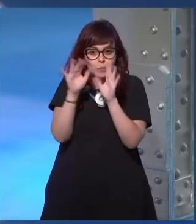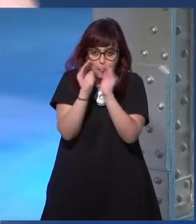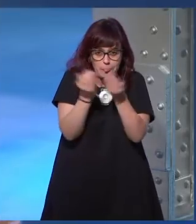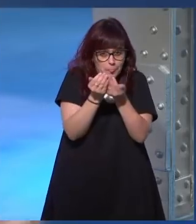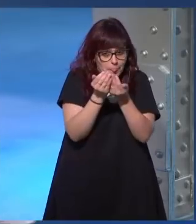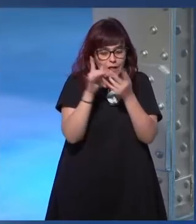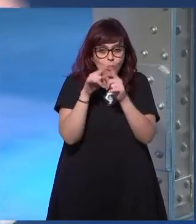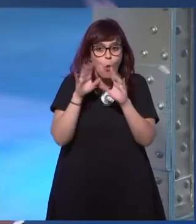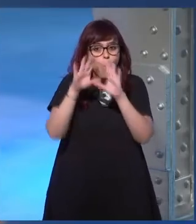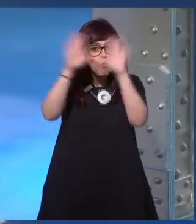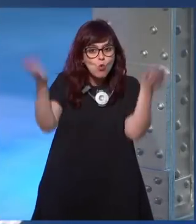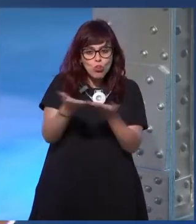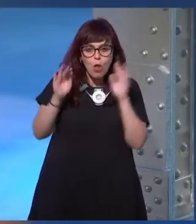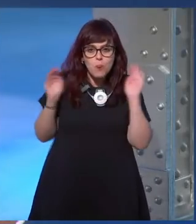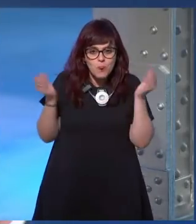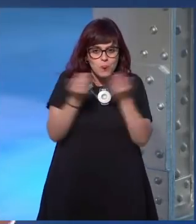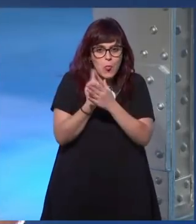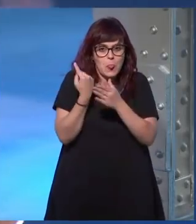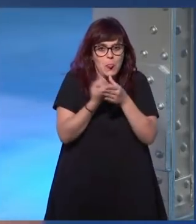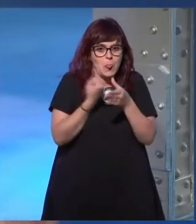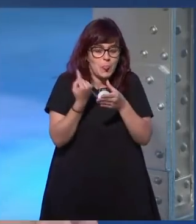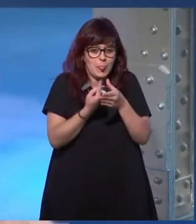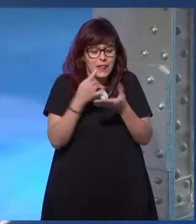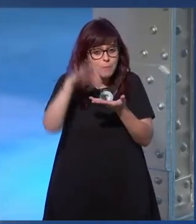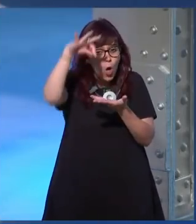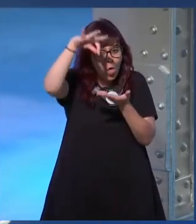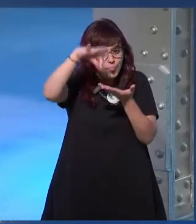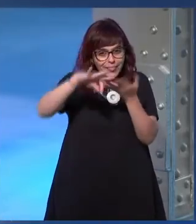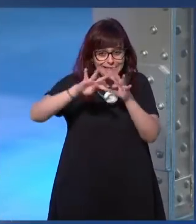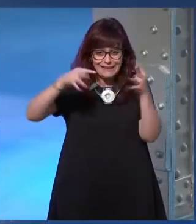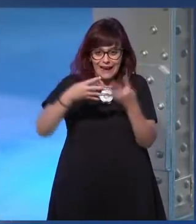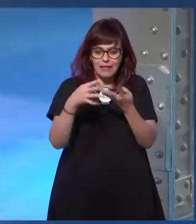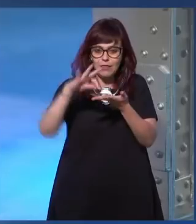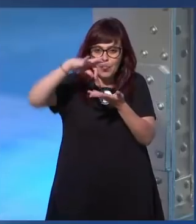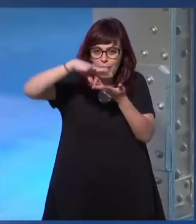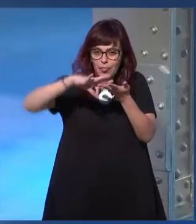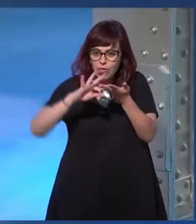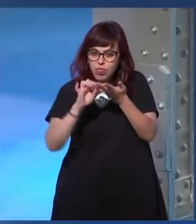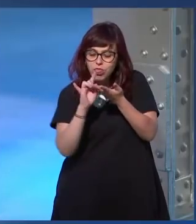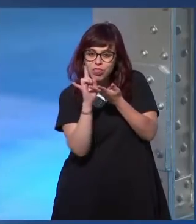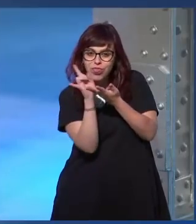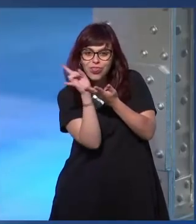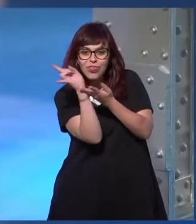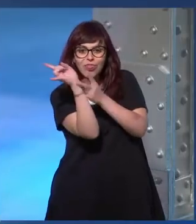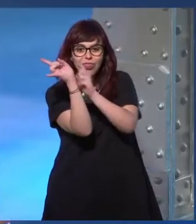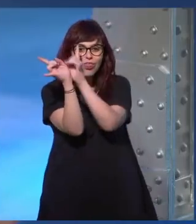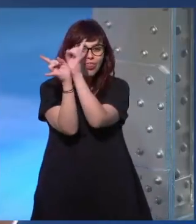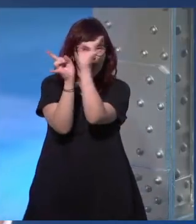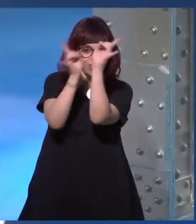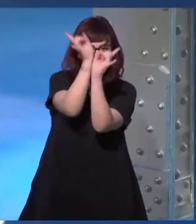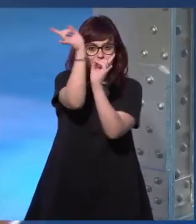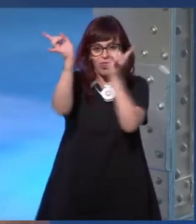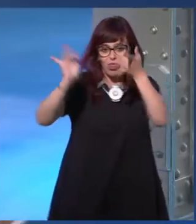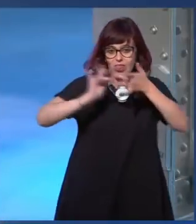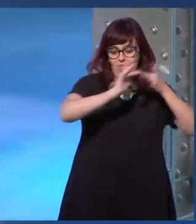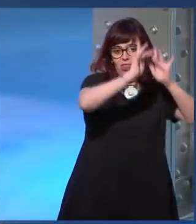y de repente esa semilla que es lo que planta internet en ti en la interacción empieza a crecer y te permite abrirte a otros